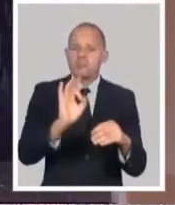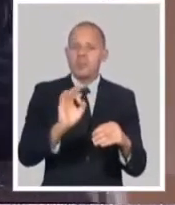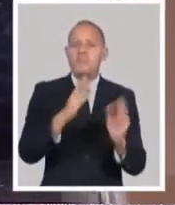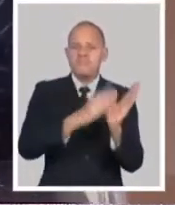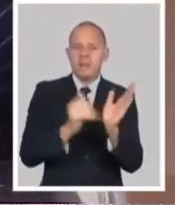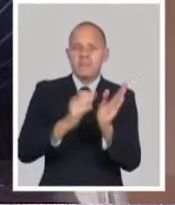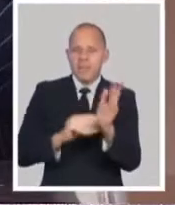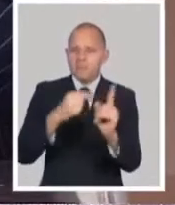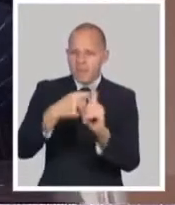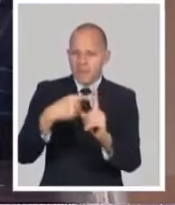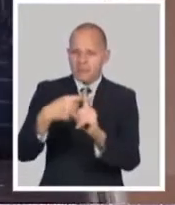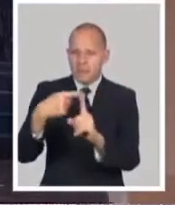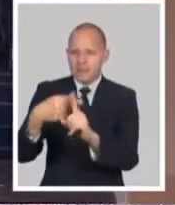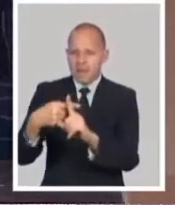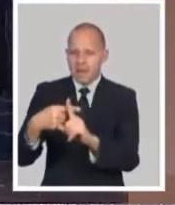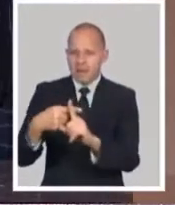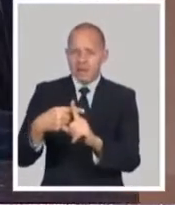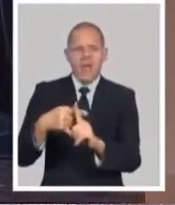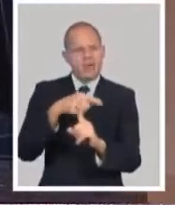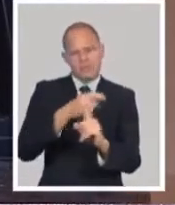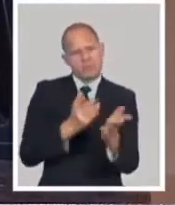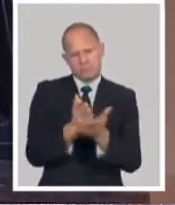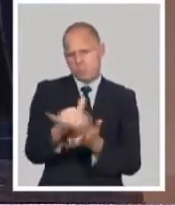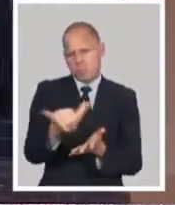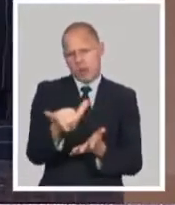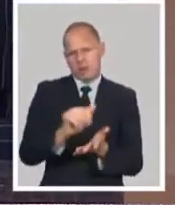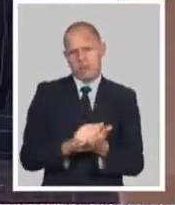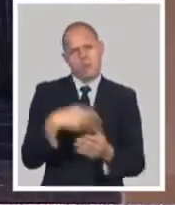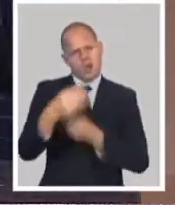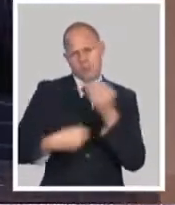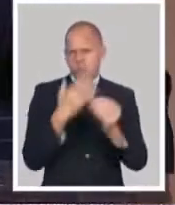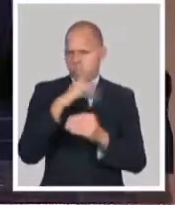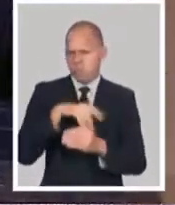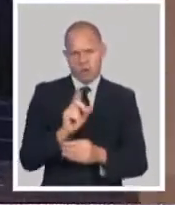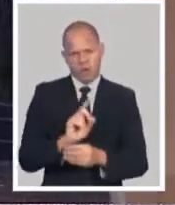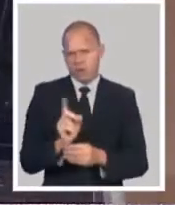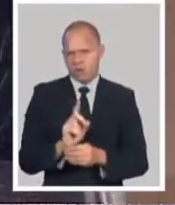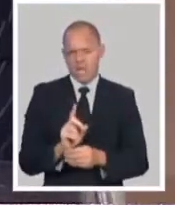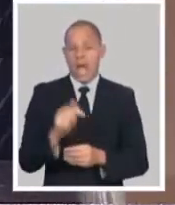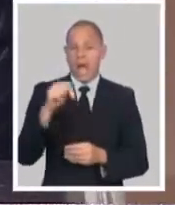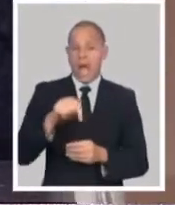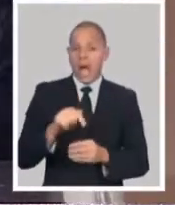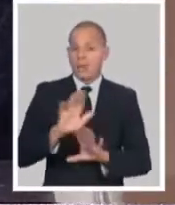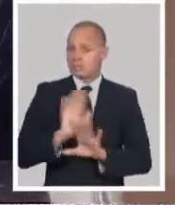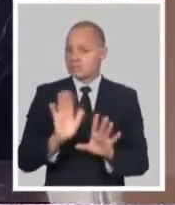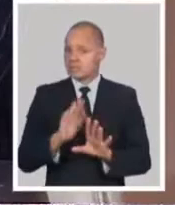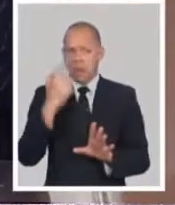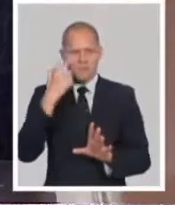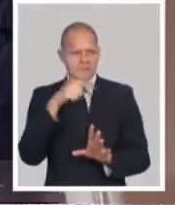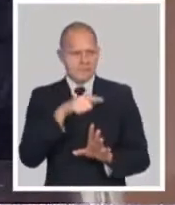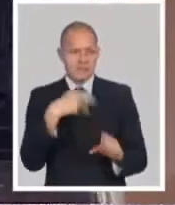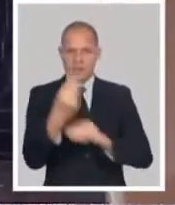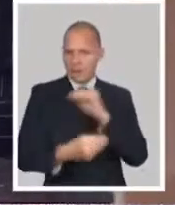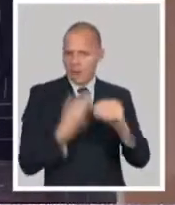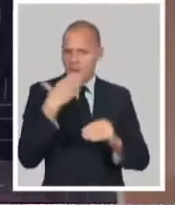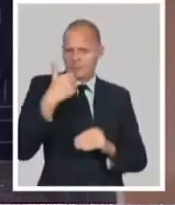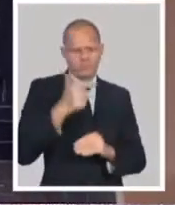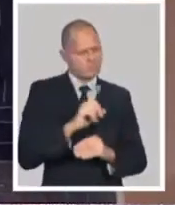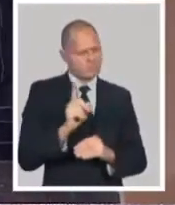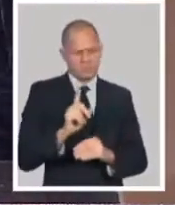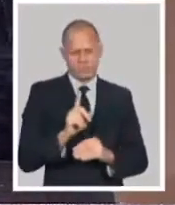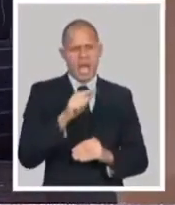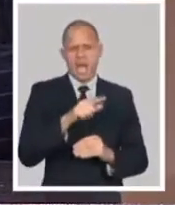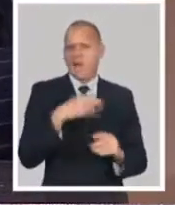mercado de CUP. No hay ningún cambio, ni el ordenamiento está previendo modificar eso, porque esas